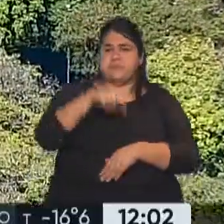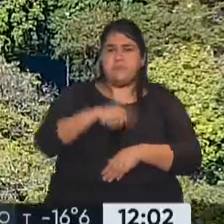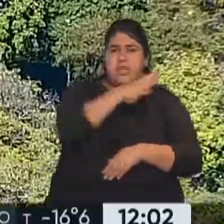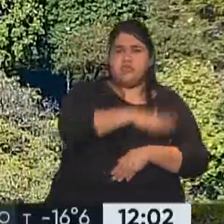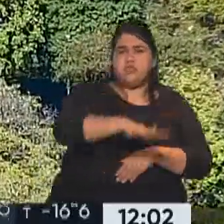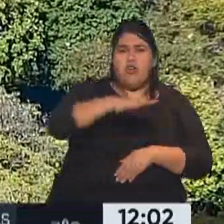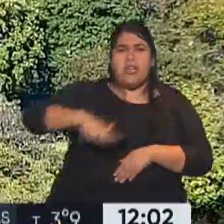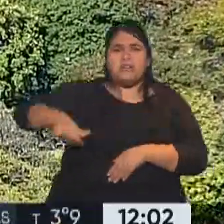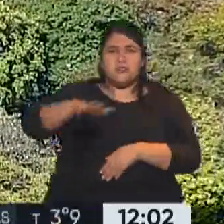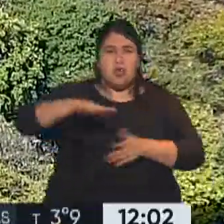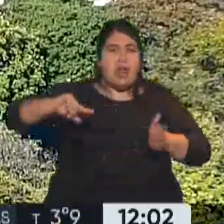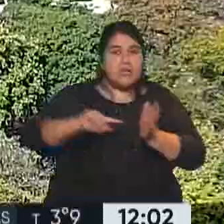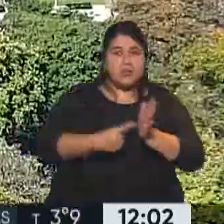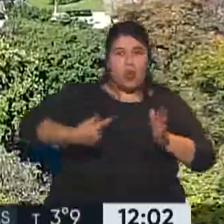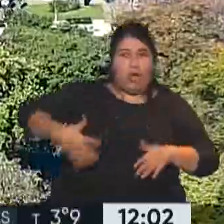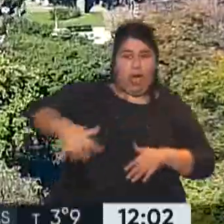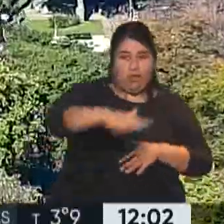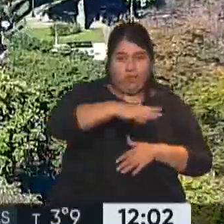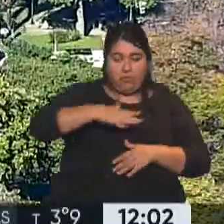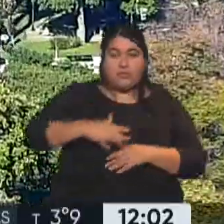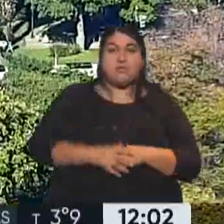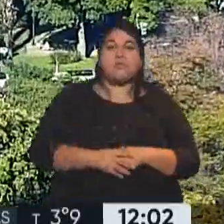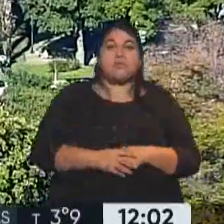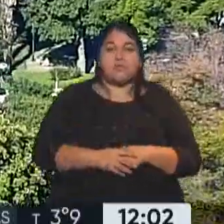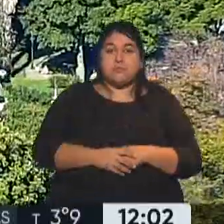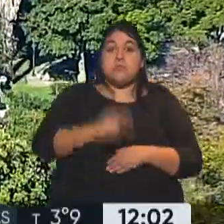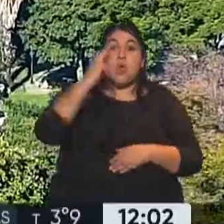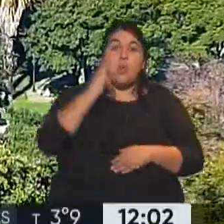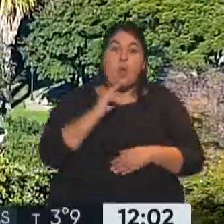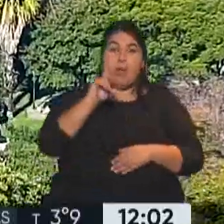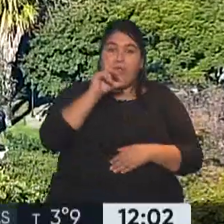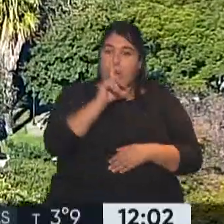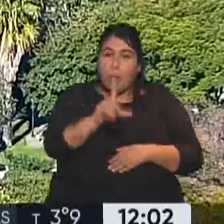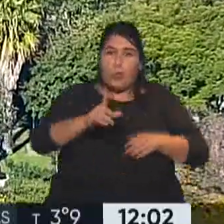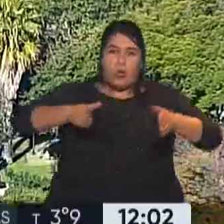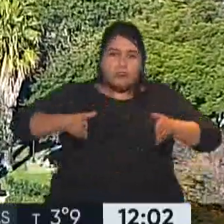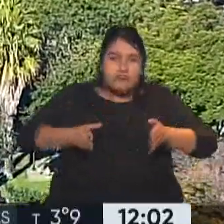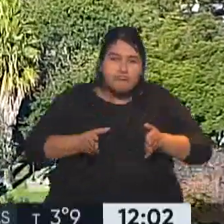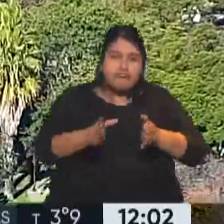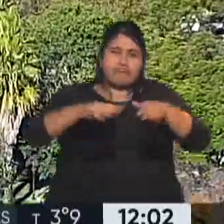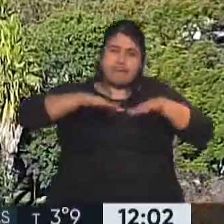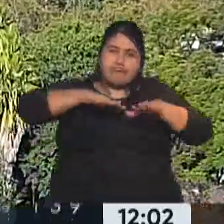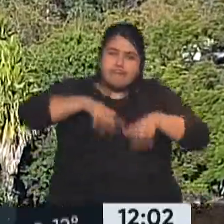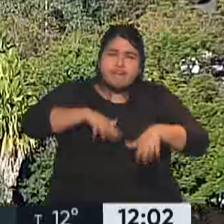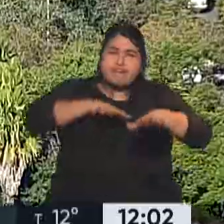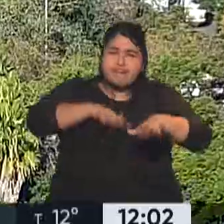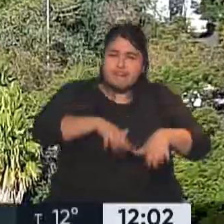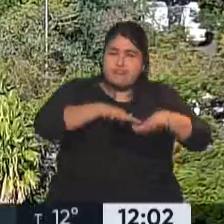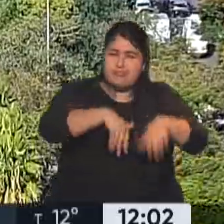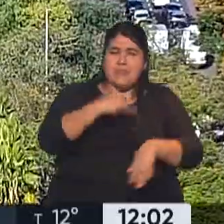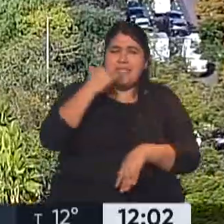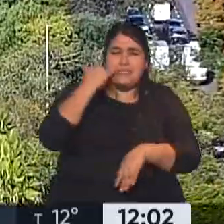zonas de la ciudad de Buenos Aires. Esta, por ejemplo, allí, la 9 de julio, esta concentración que ya lleva